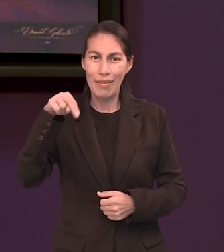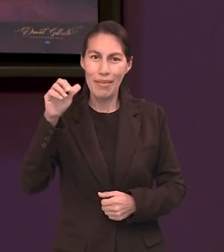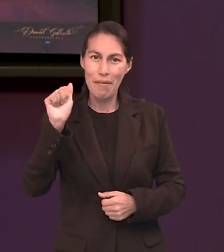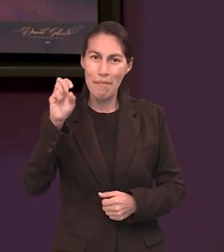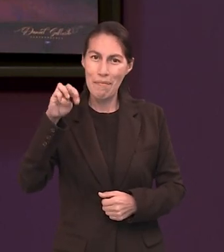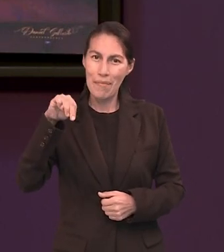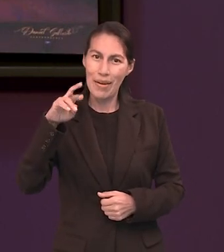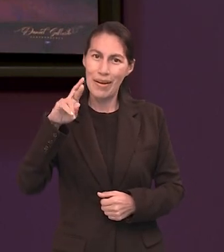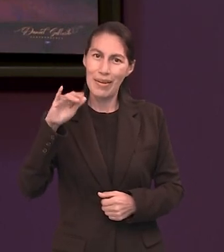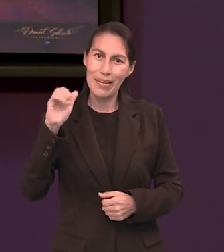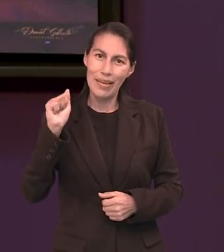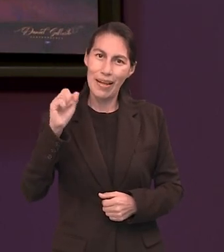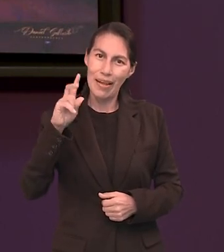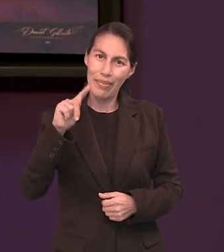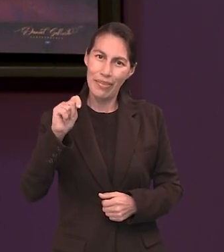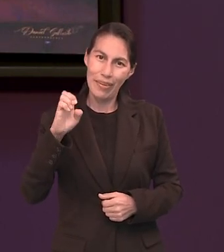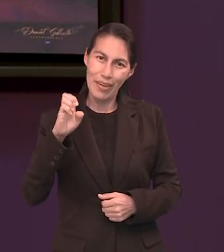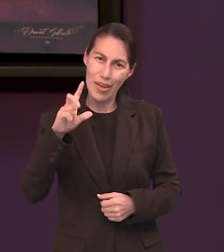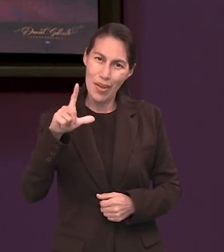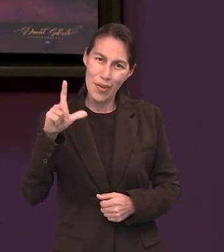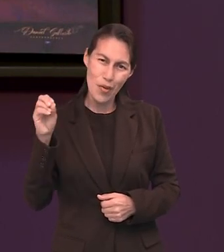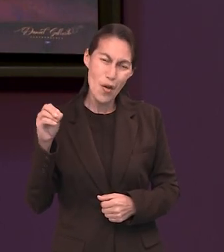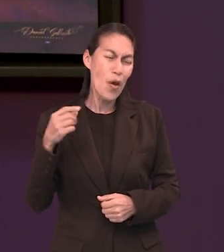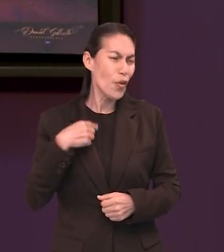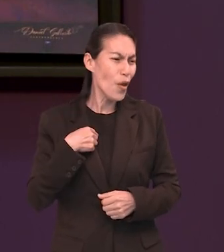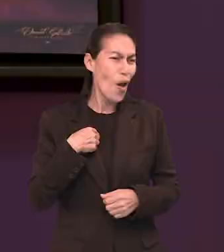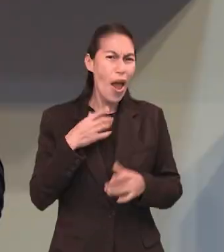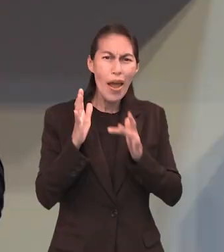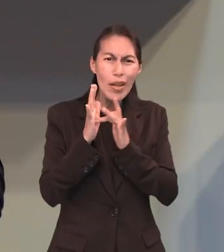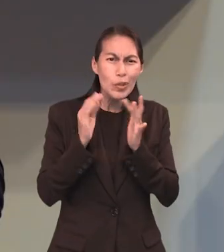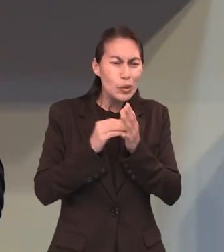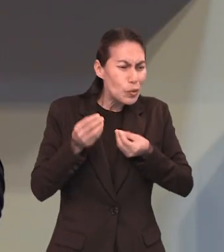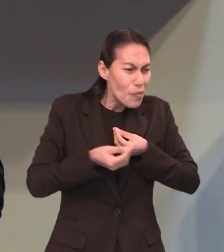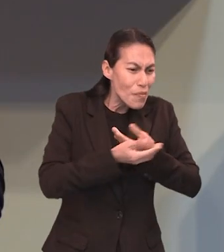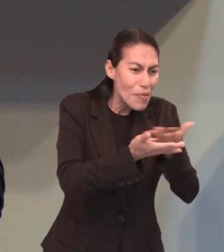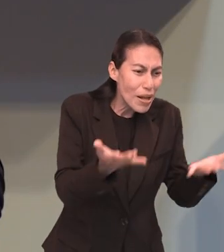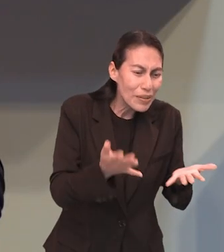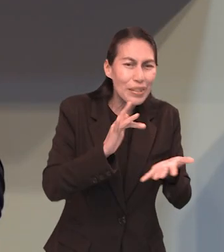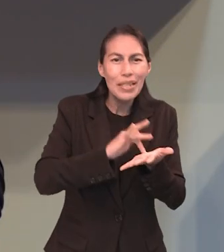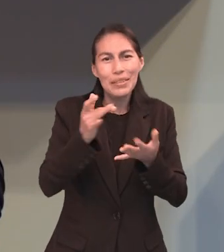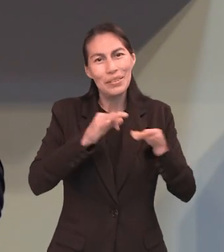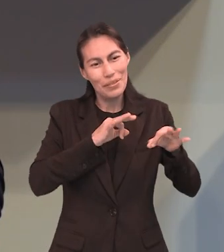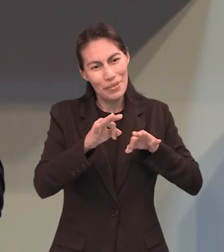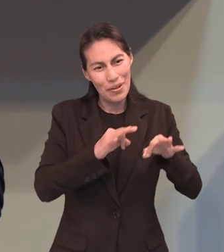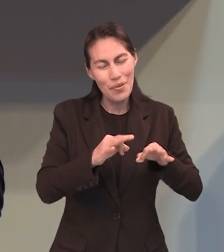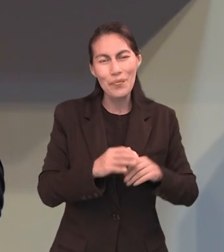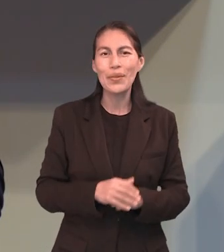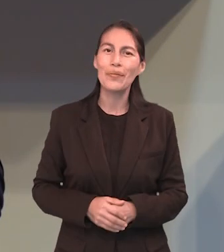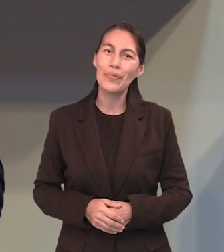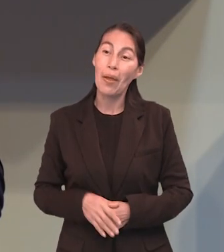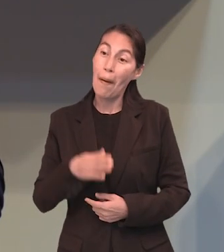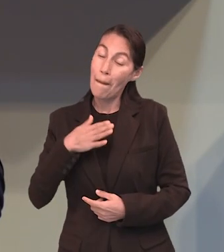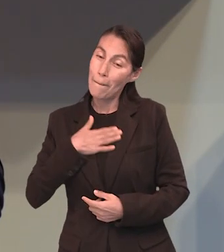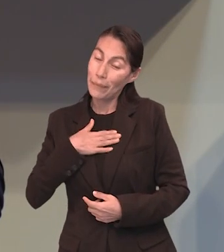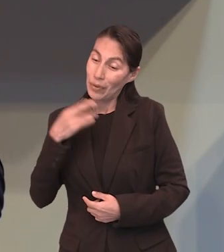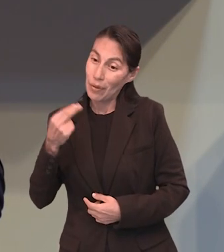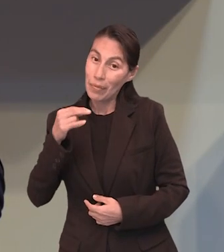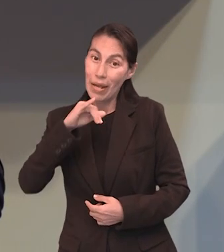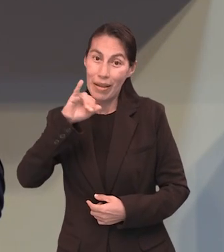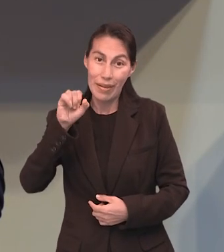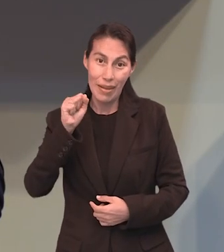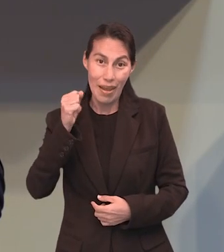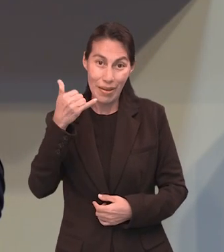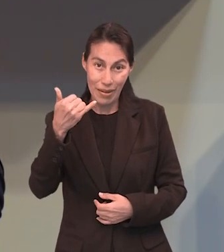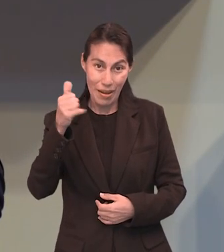y la forma de compartir a Jesús es a través de mi trabajo. Bueno, mi nombre es Yair Delgado Gutiérrez y la forma que me